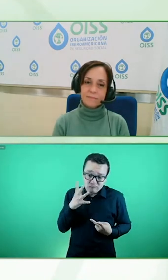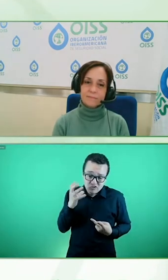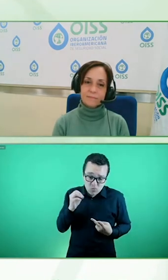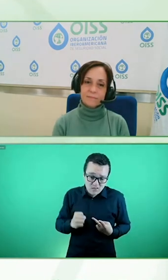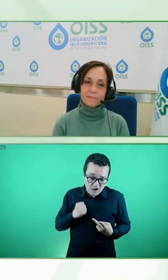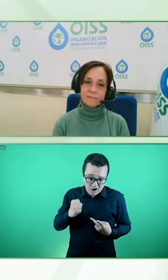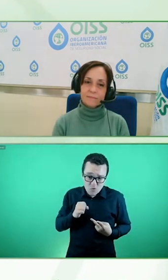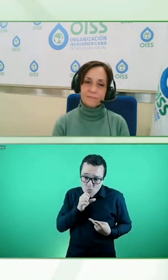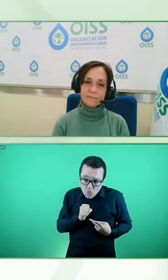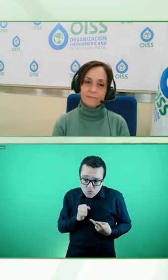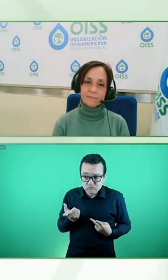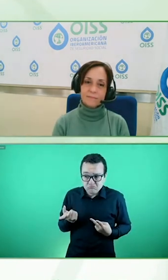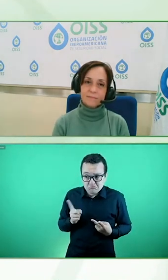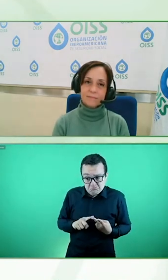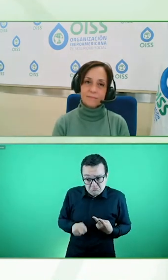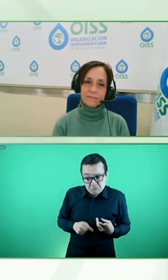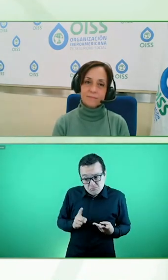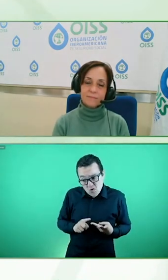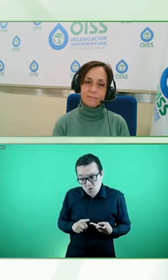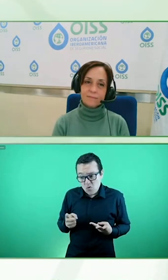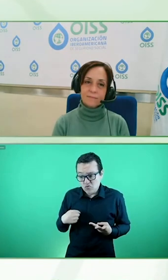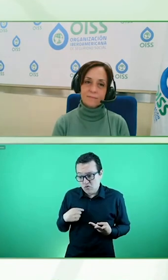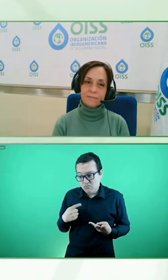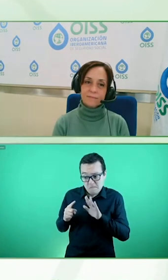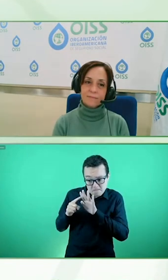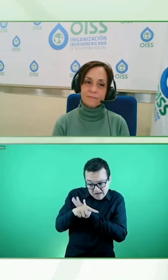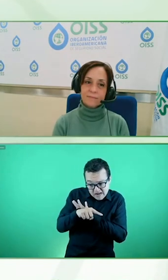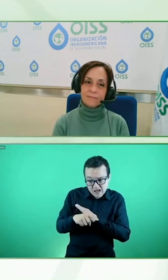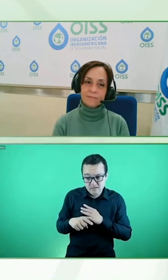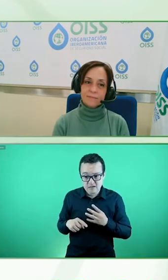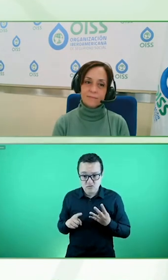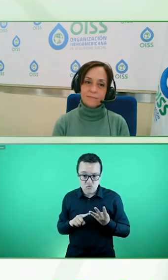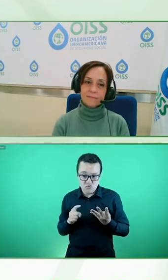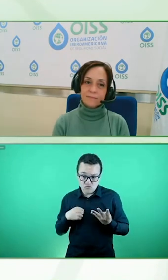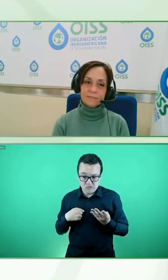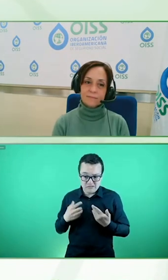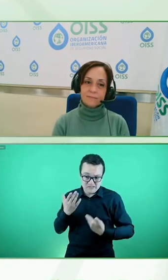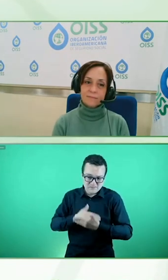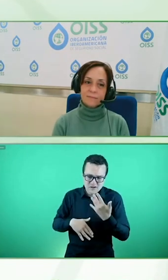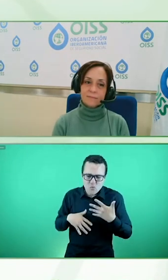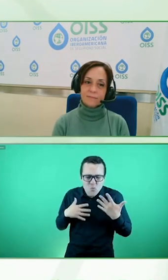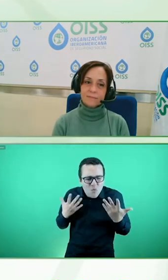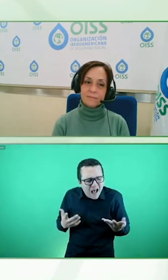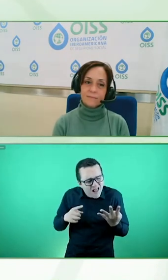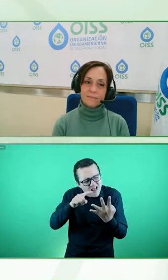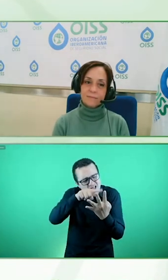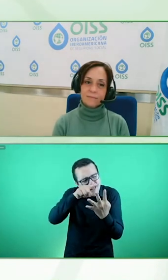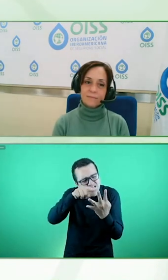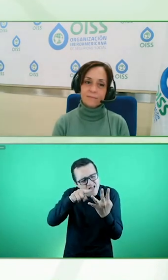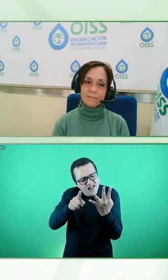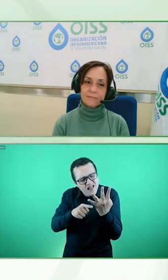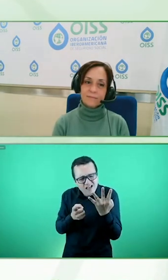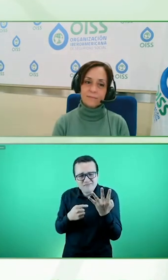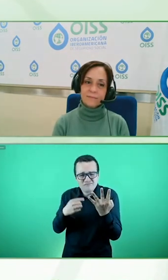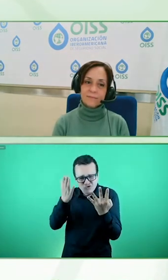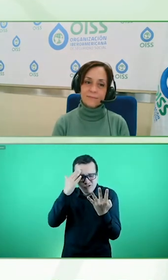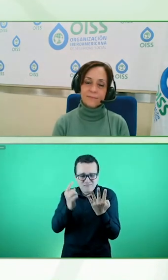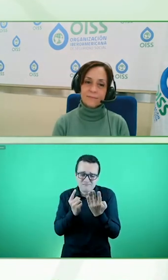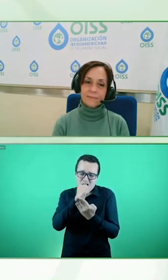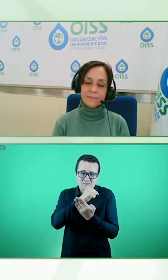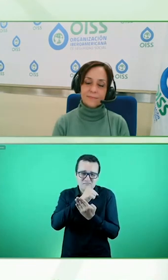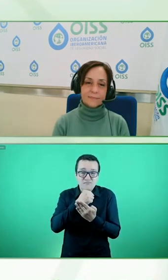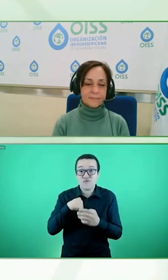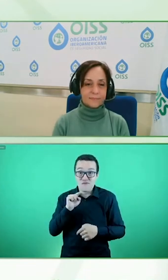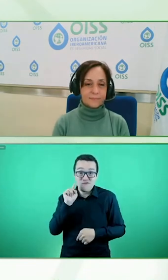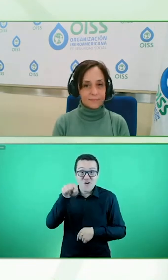o por ser migrante también decía lo que sí sé es que la combinación de cualquiera de estas cuatro cosas hace que yo llegue a entrevista laboral y